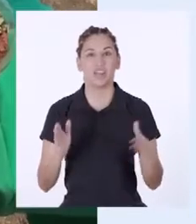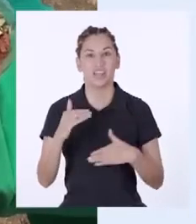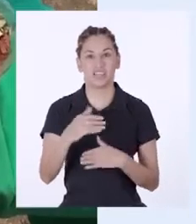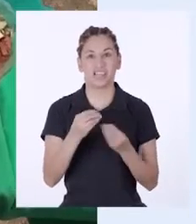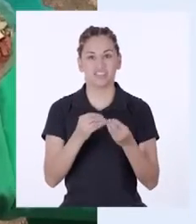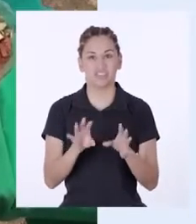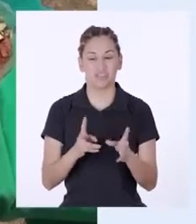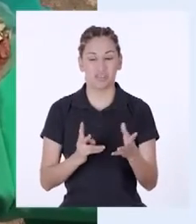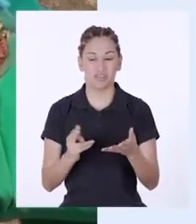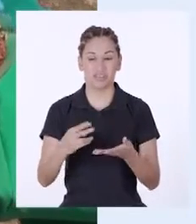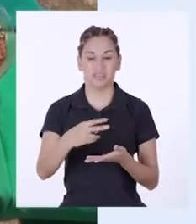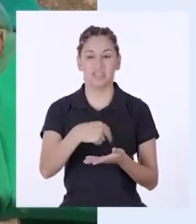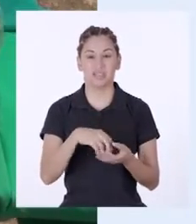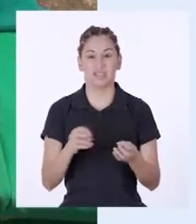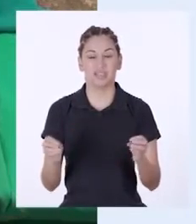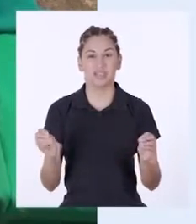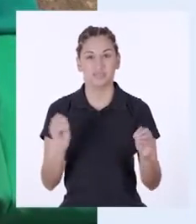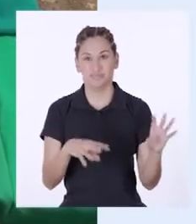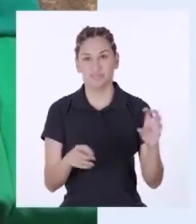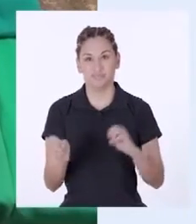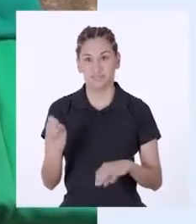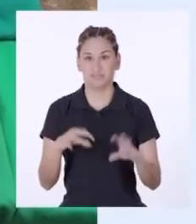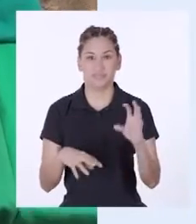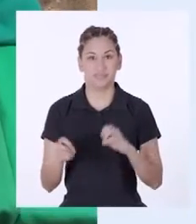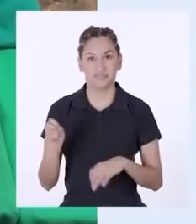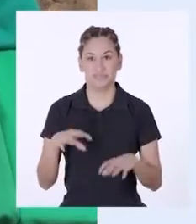cortados en pequeños trozos.